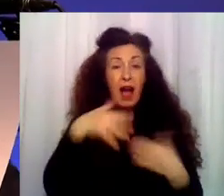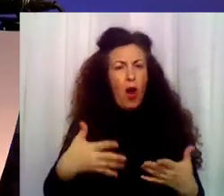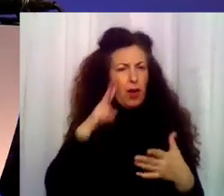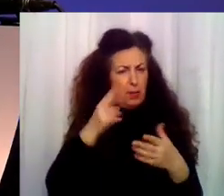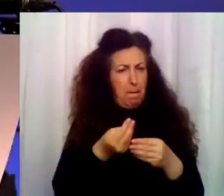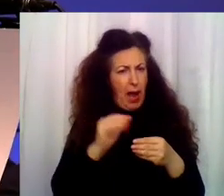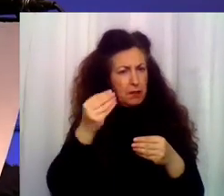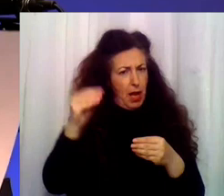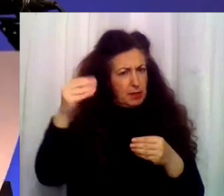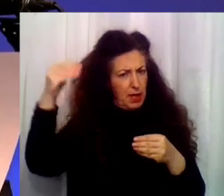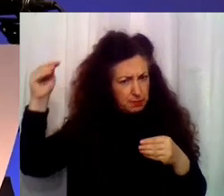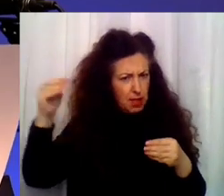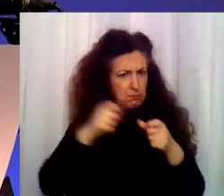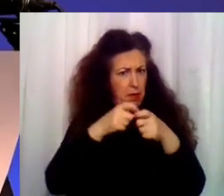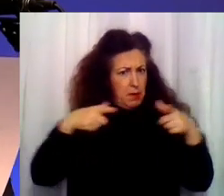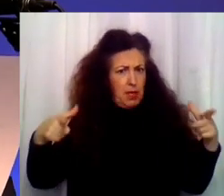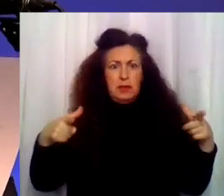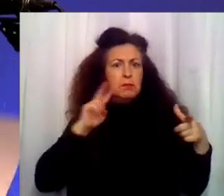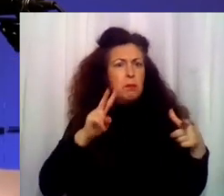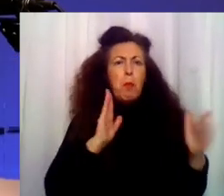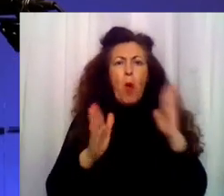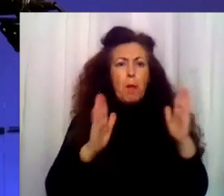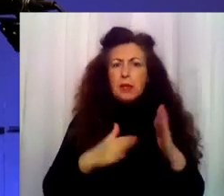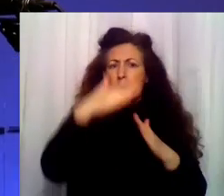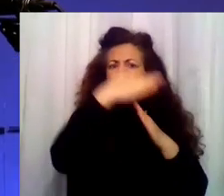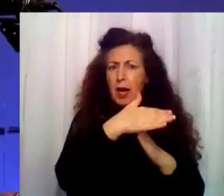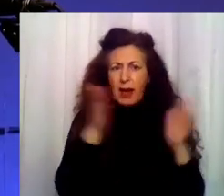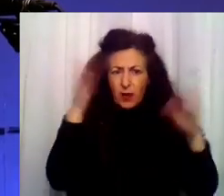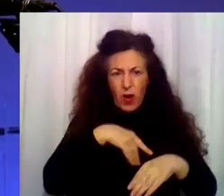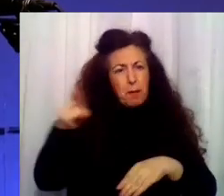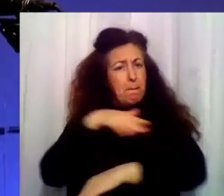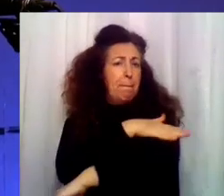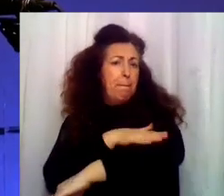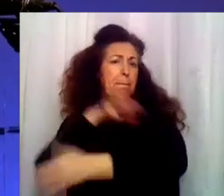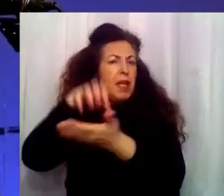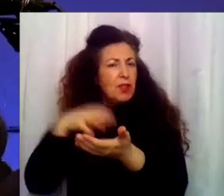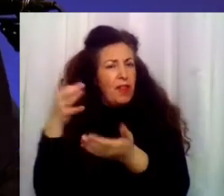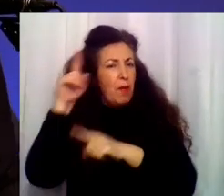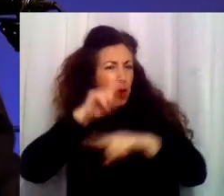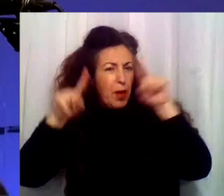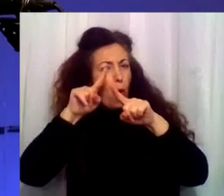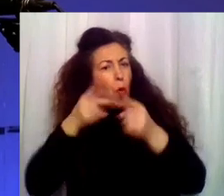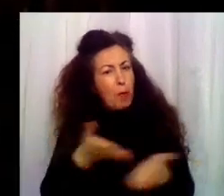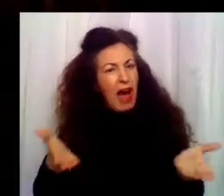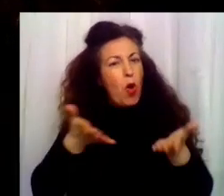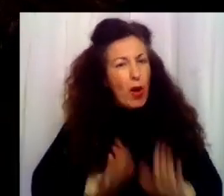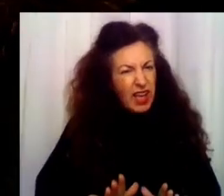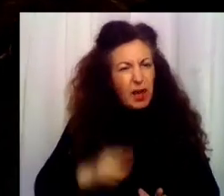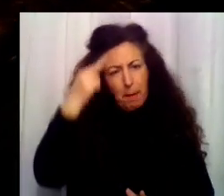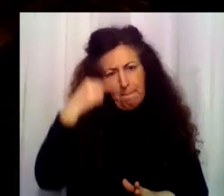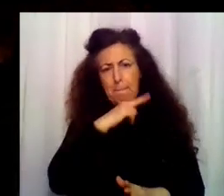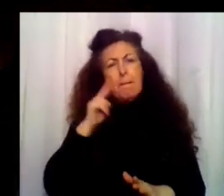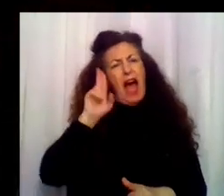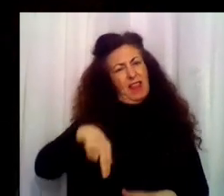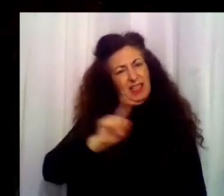aumento progresivo y de momento imparable. Se supone que su ministerio debería estar preocupándose de los hijos y no de los padres. Bueno, Íñigo,